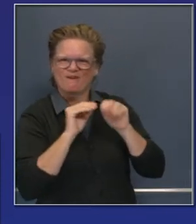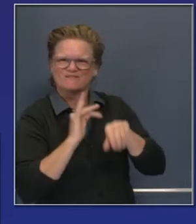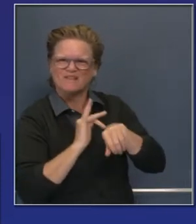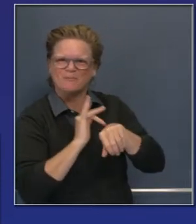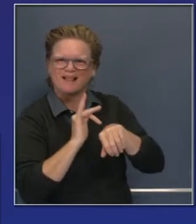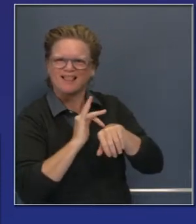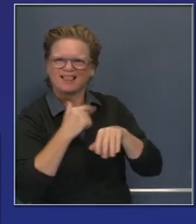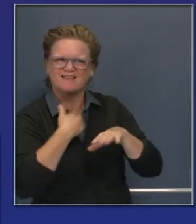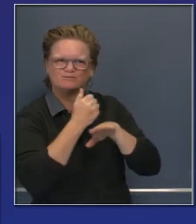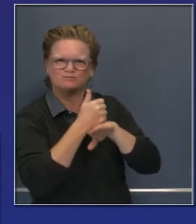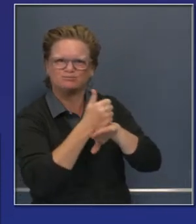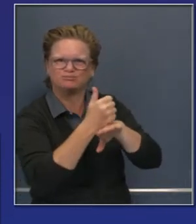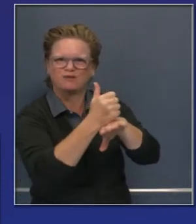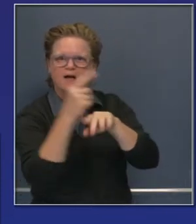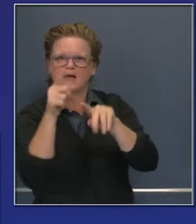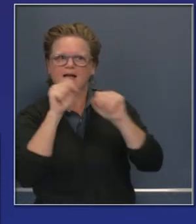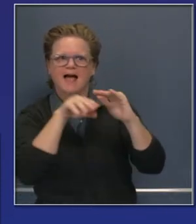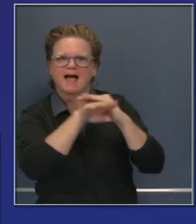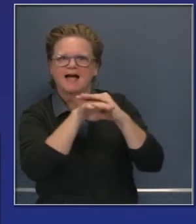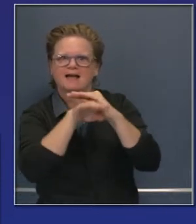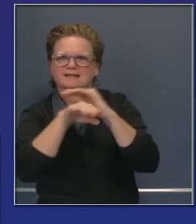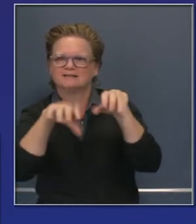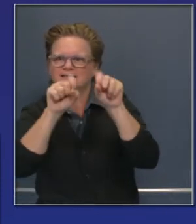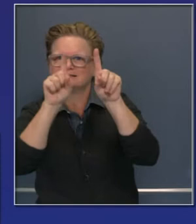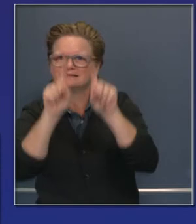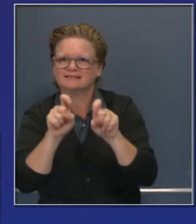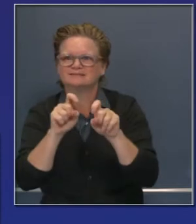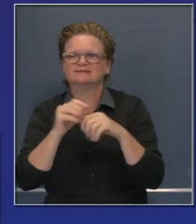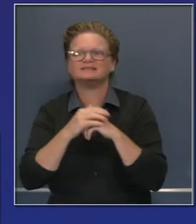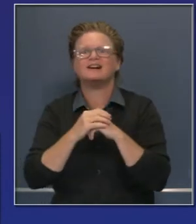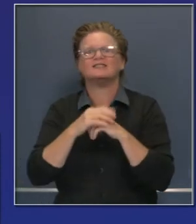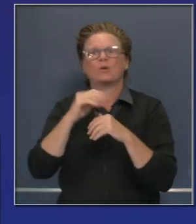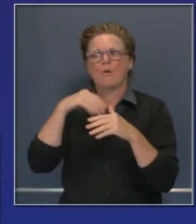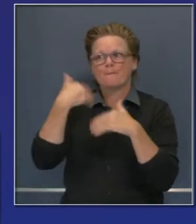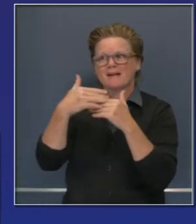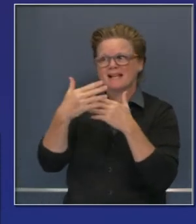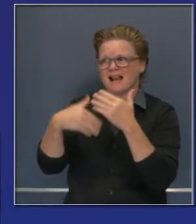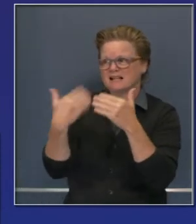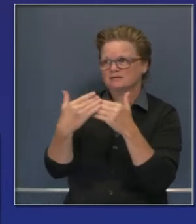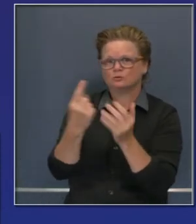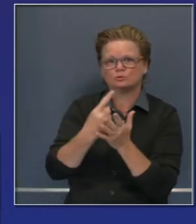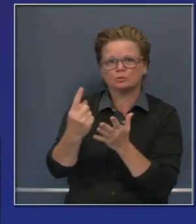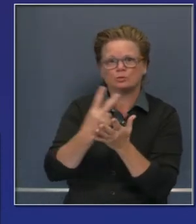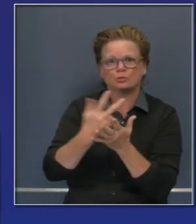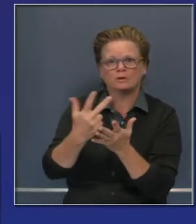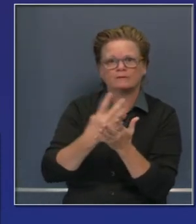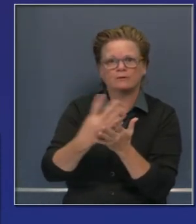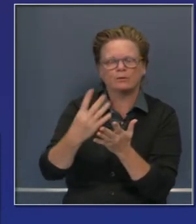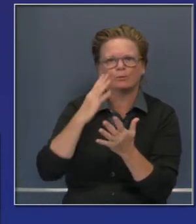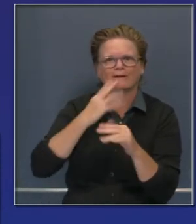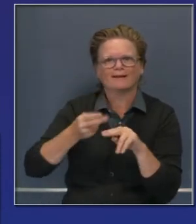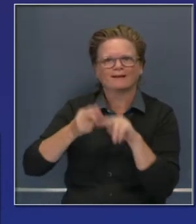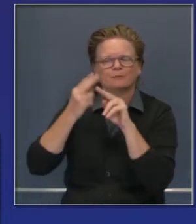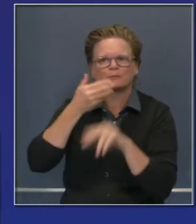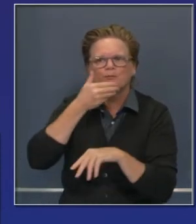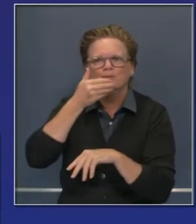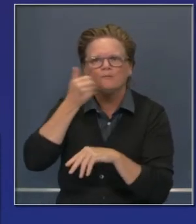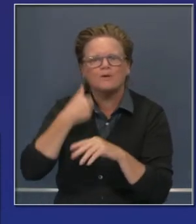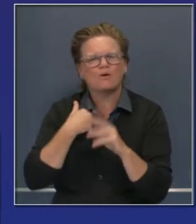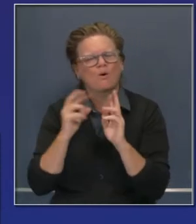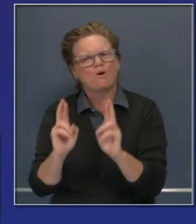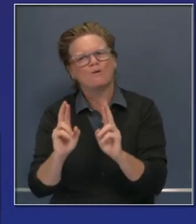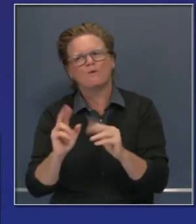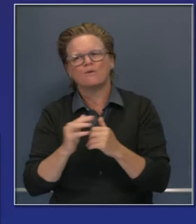en las próximas semanas de seguir aumentando el número de pruebas. Y de seguir proporcionando más acceso